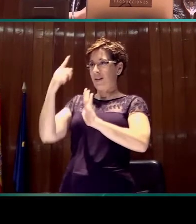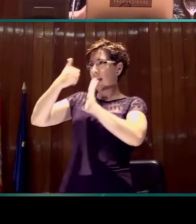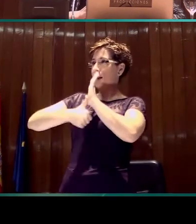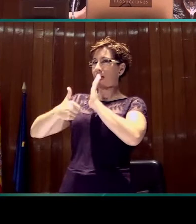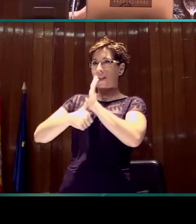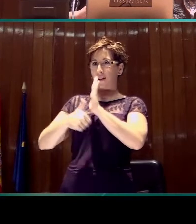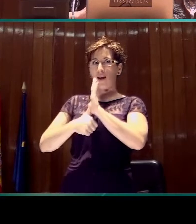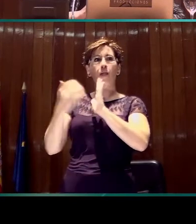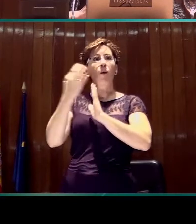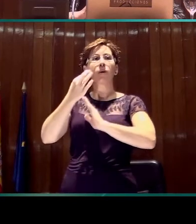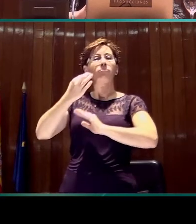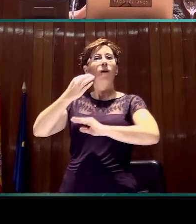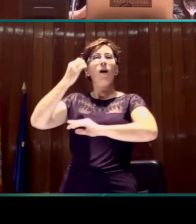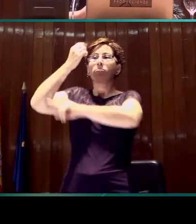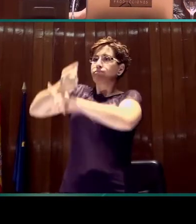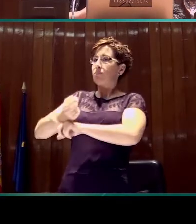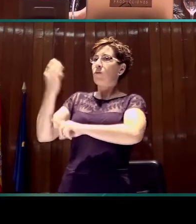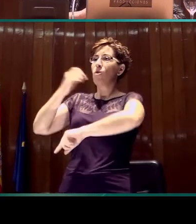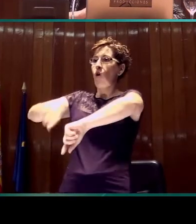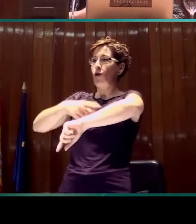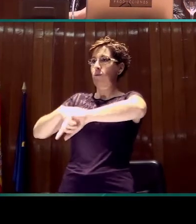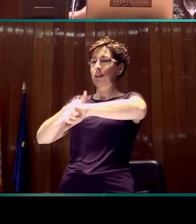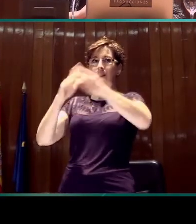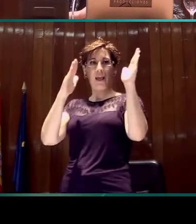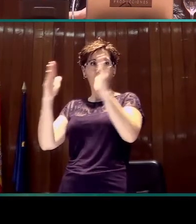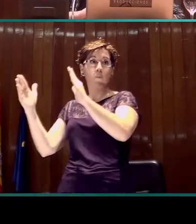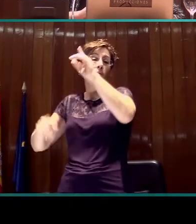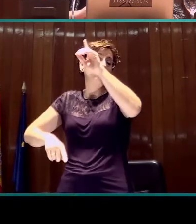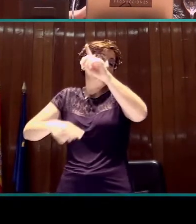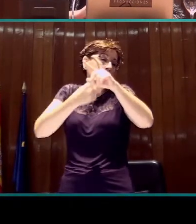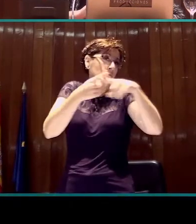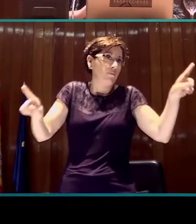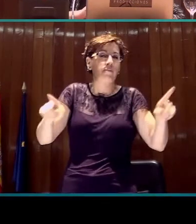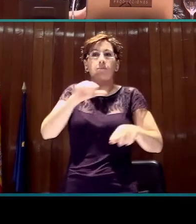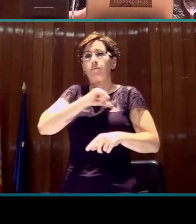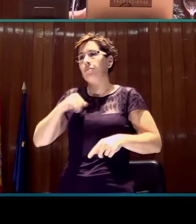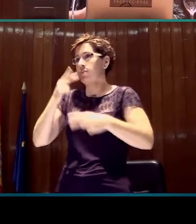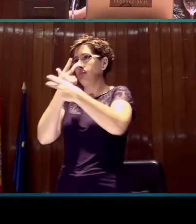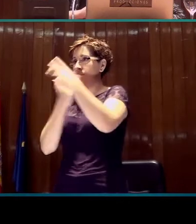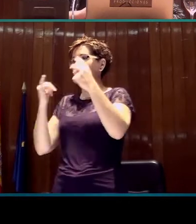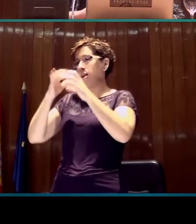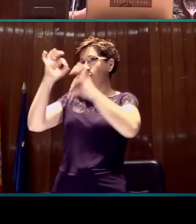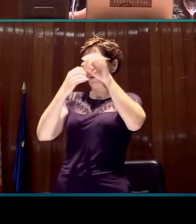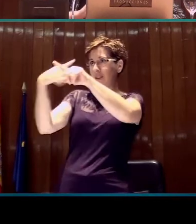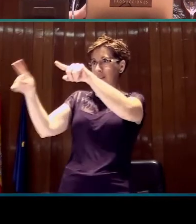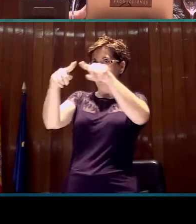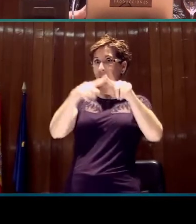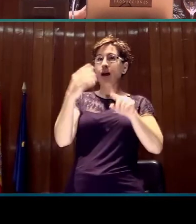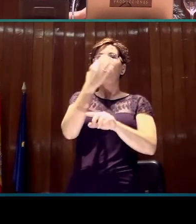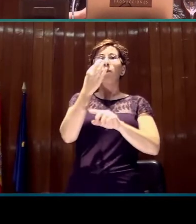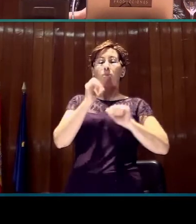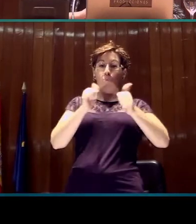son diferentes entre las cadenas públicas y privadas y aumentan gradualmente desde la entrada en vigor de la ley en 2010 hasta 2013.